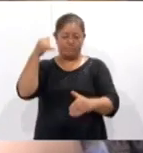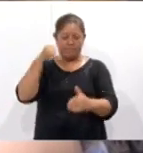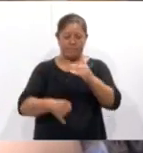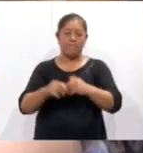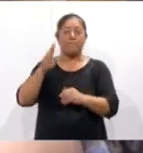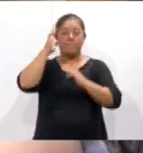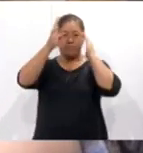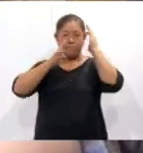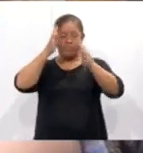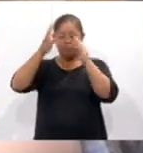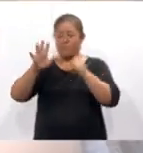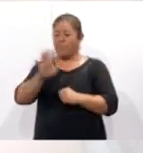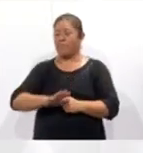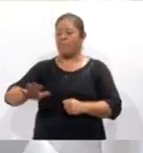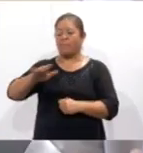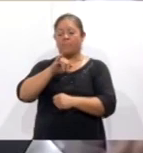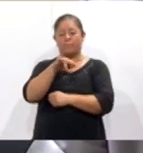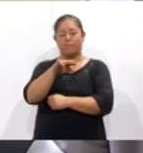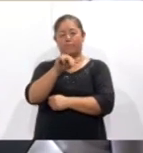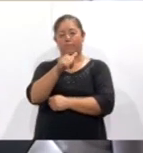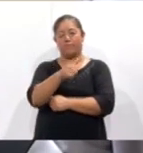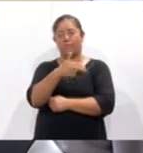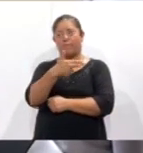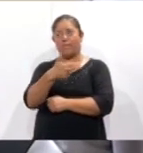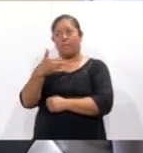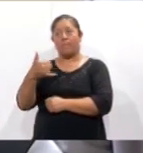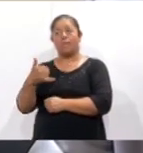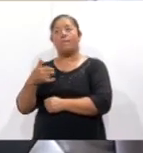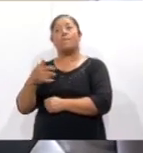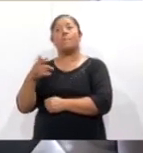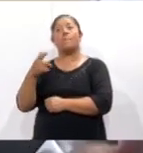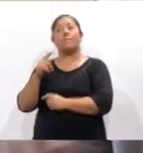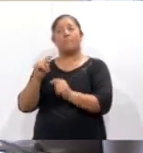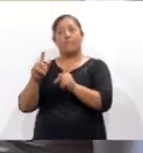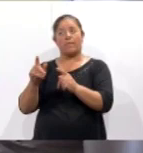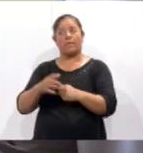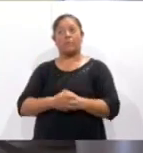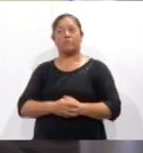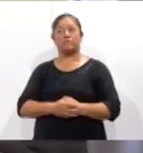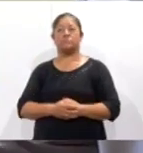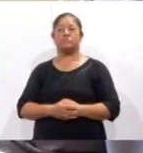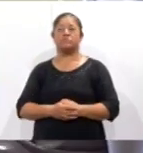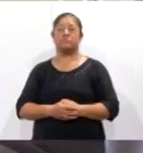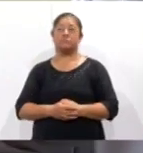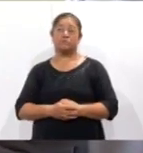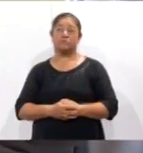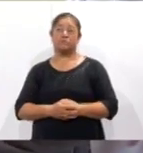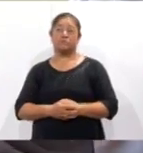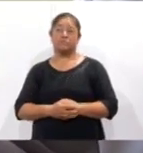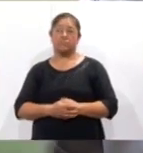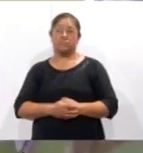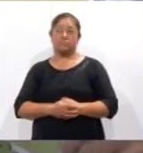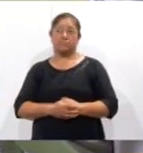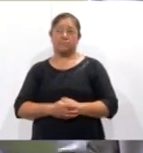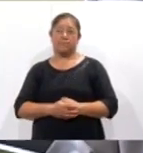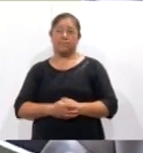Regional INA Tlaxcala. A través del descarte de las cocinas tradicionales,